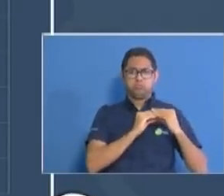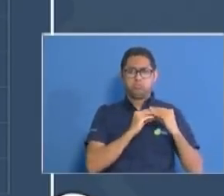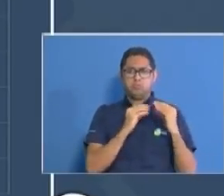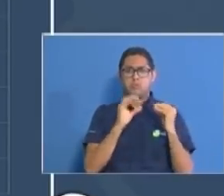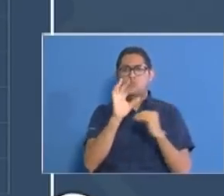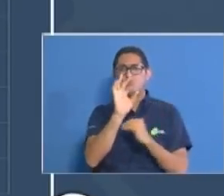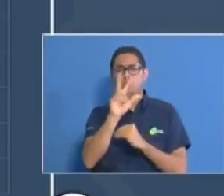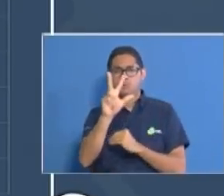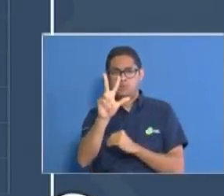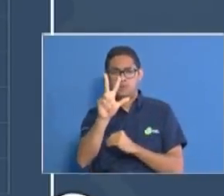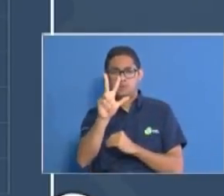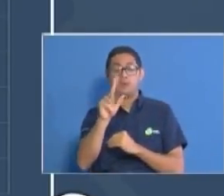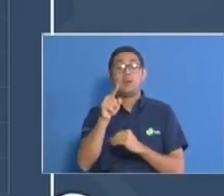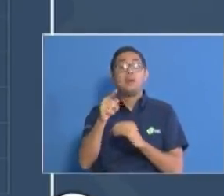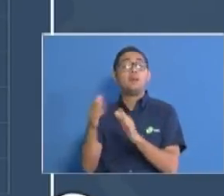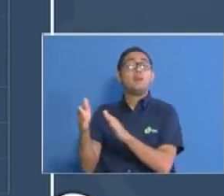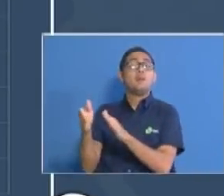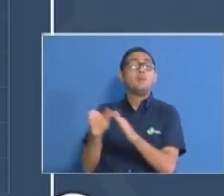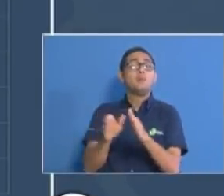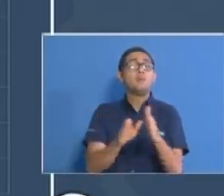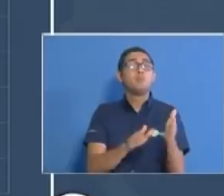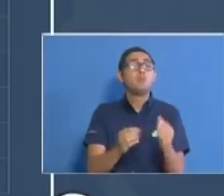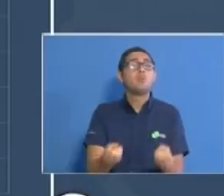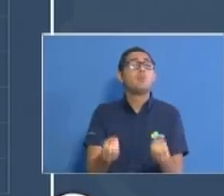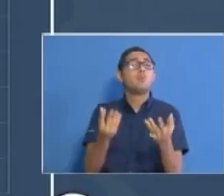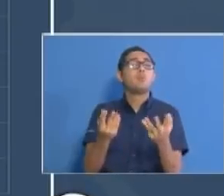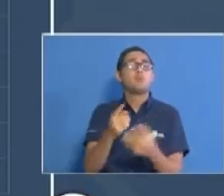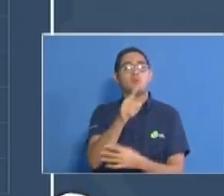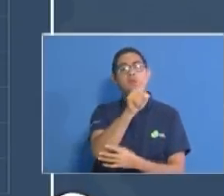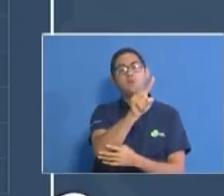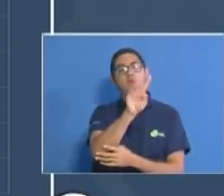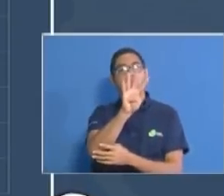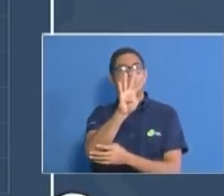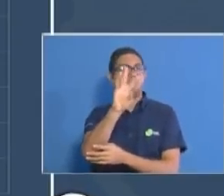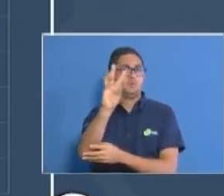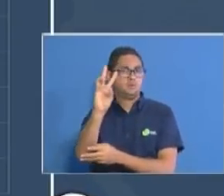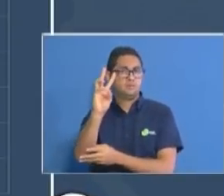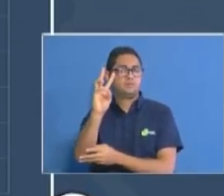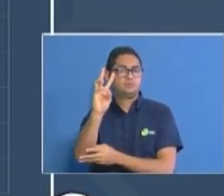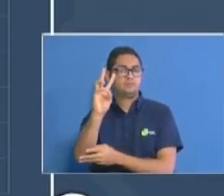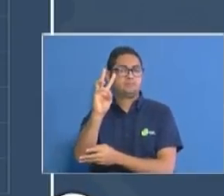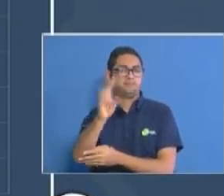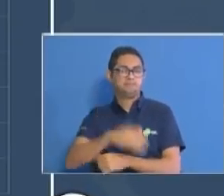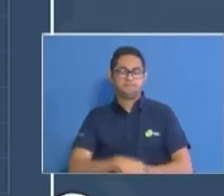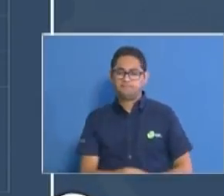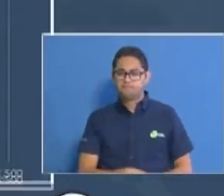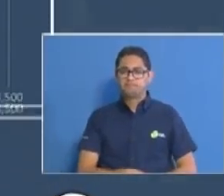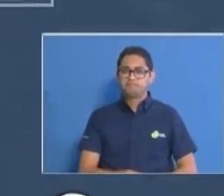notificamos un total de 146 fallecidos.